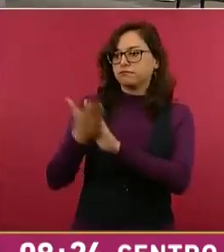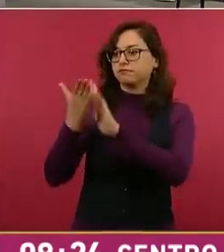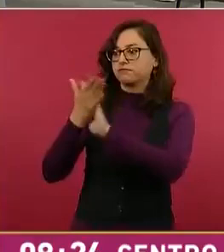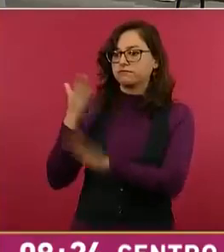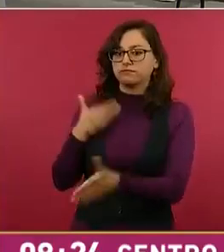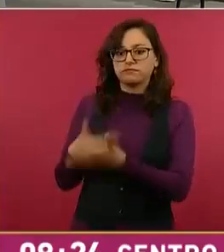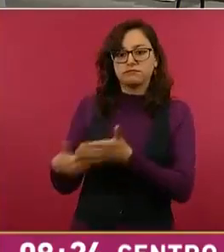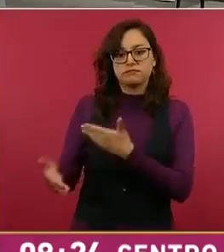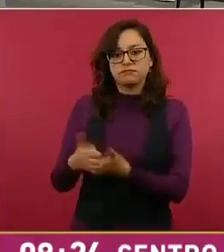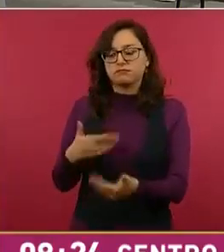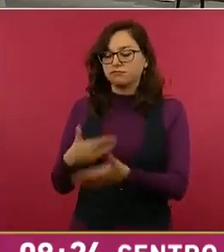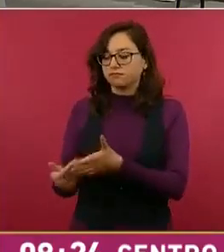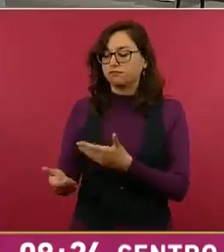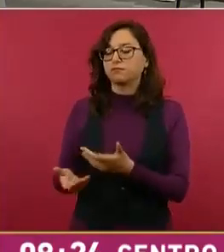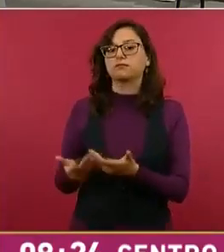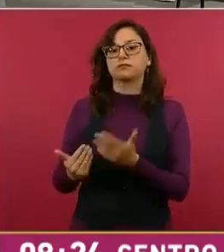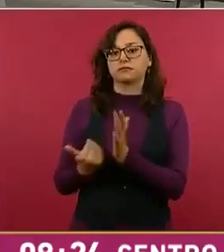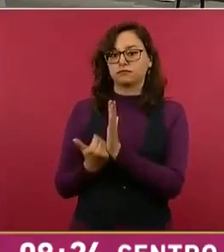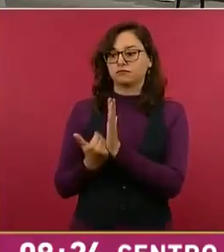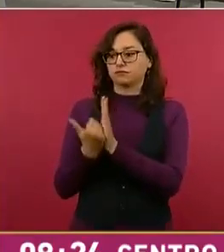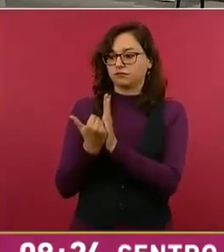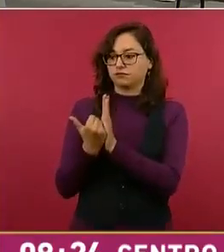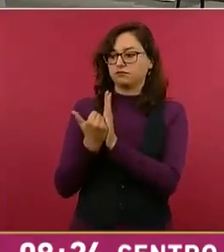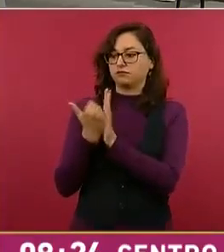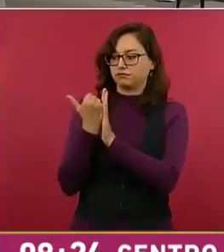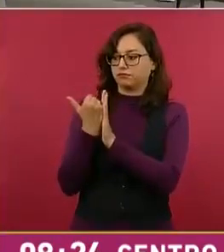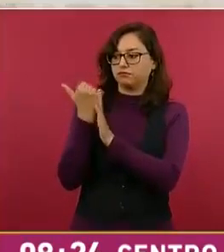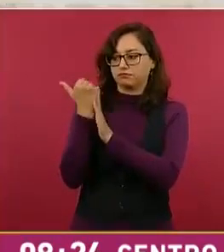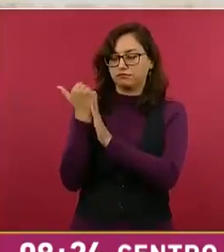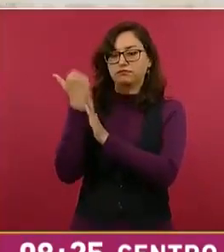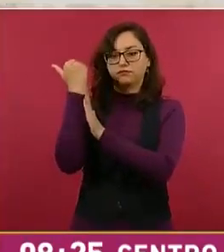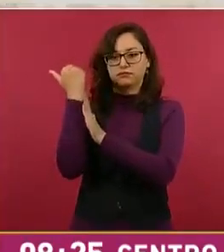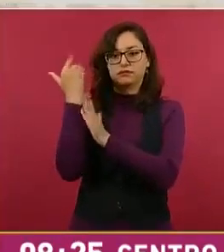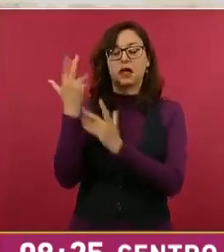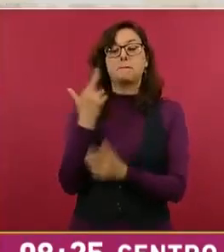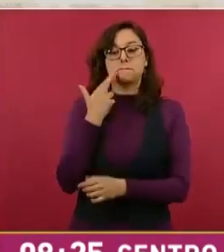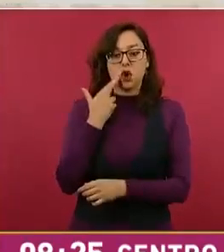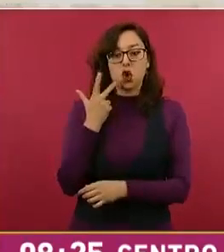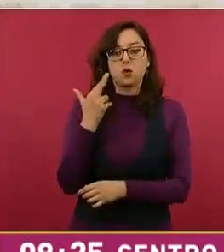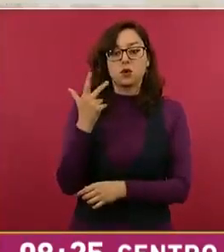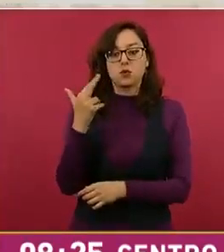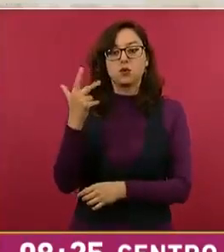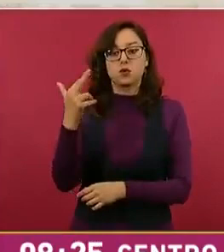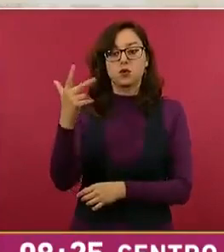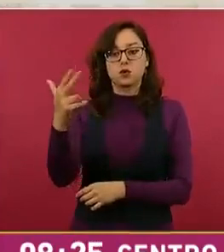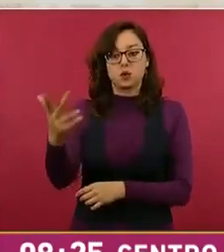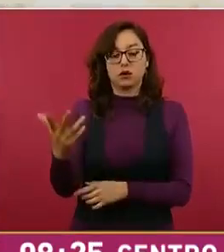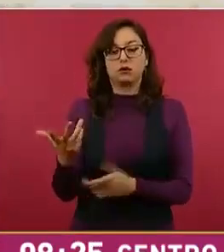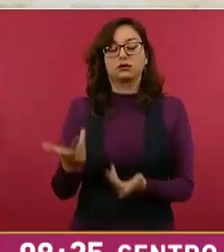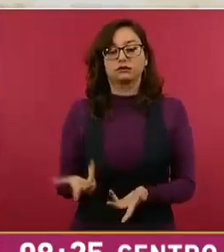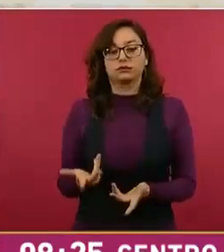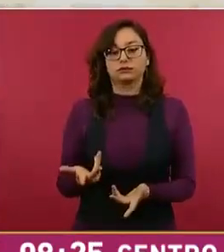y ya hemos avanzado. Hemos dejado de importar